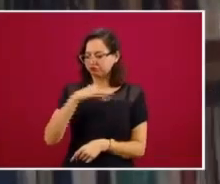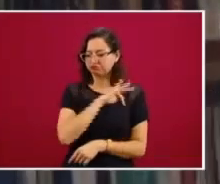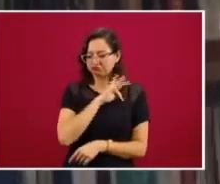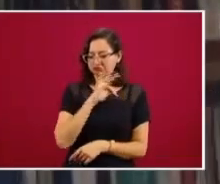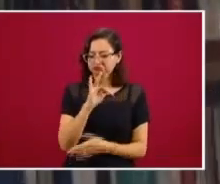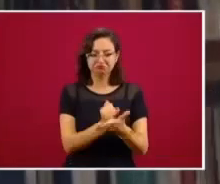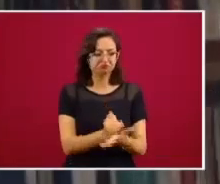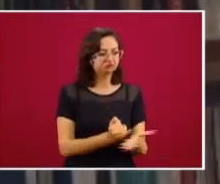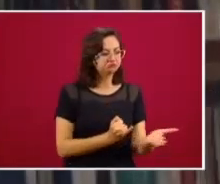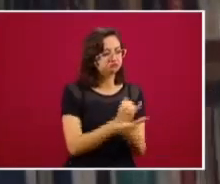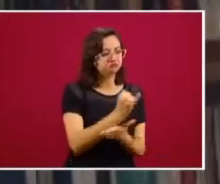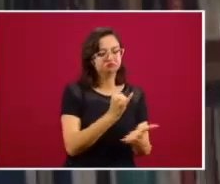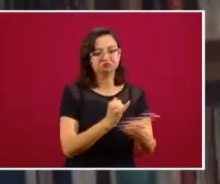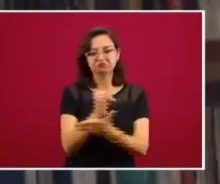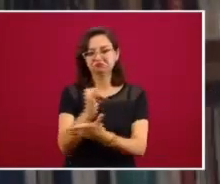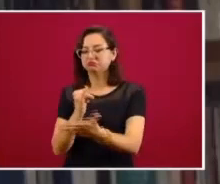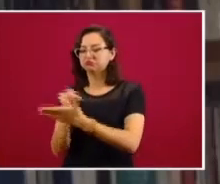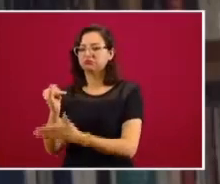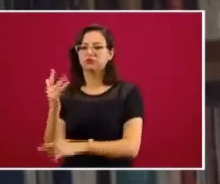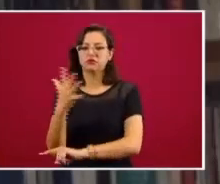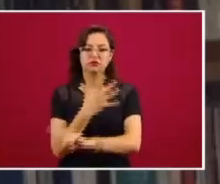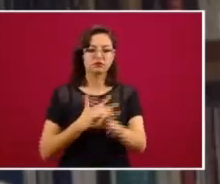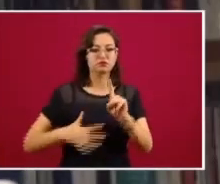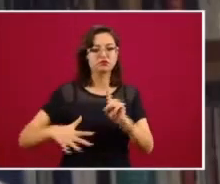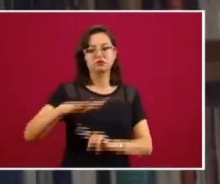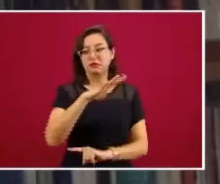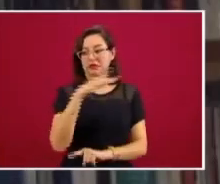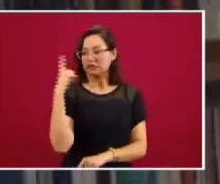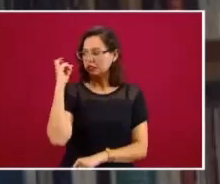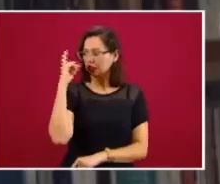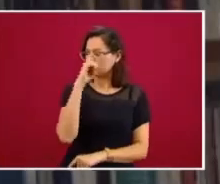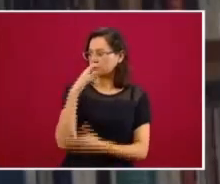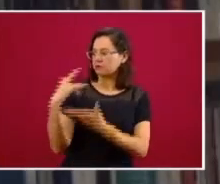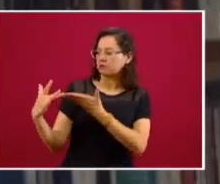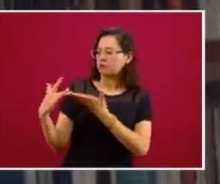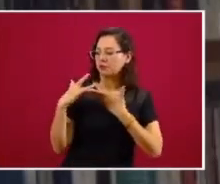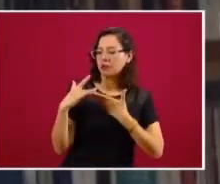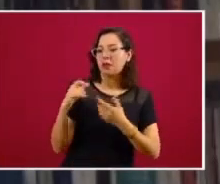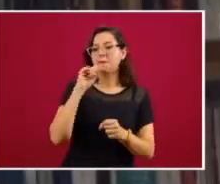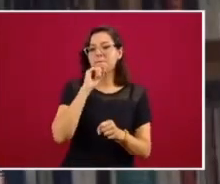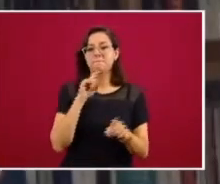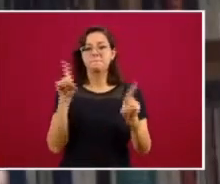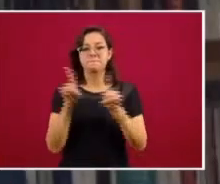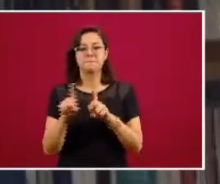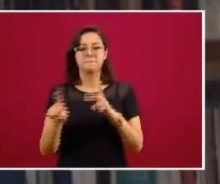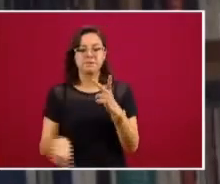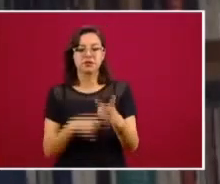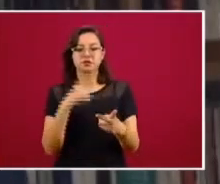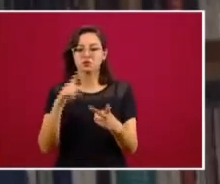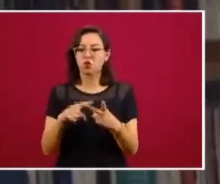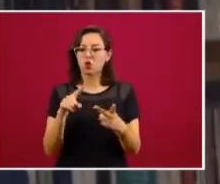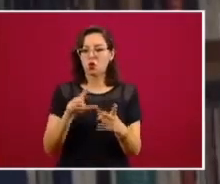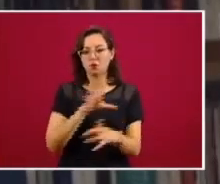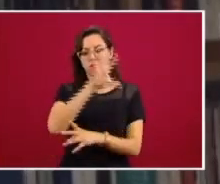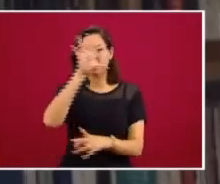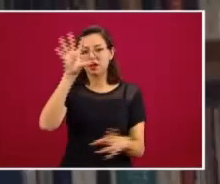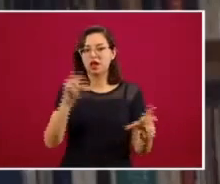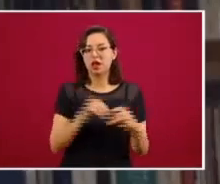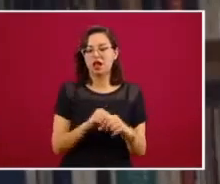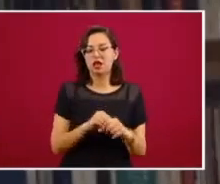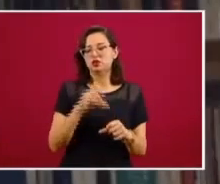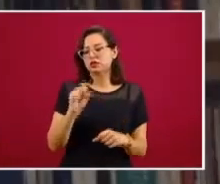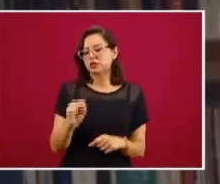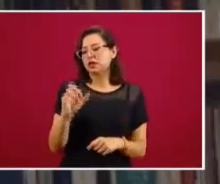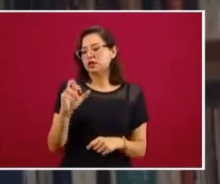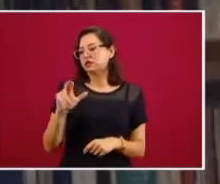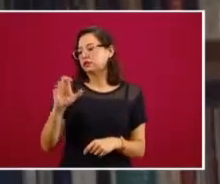en este contexto complicado. Agradecerle a la Cancillería en general, al subsecretario del Ramo,